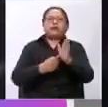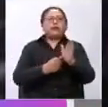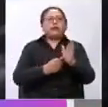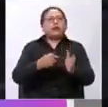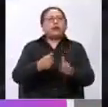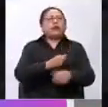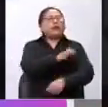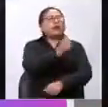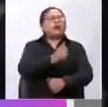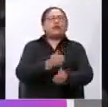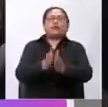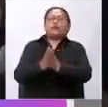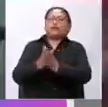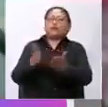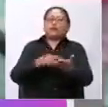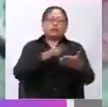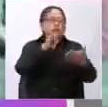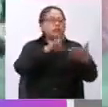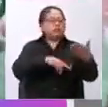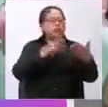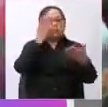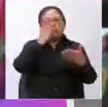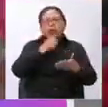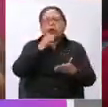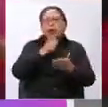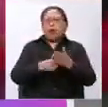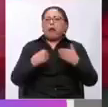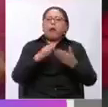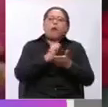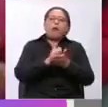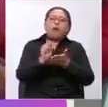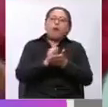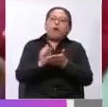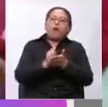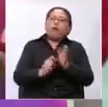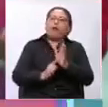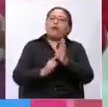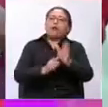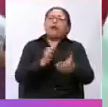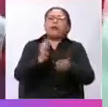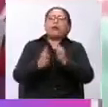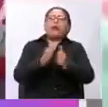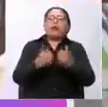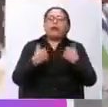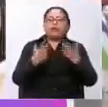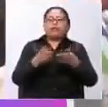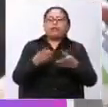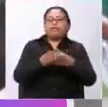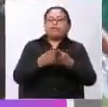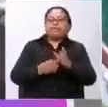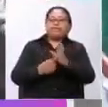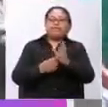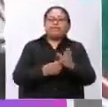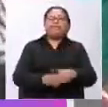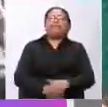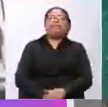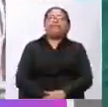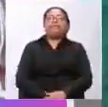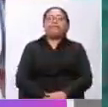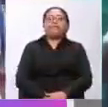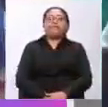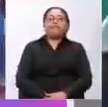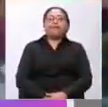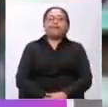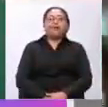públicas y a partir de eso hemos logrado publicar este tipo de documentos. Si ustedes lo ven, está